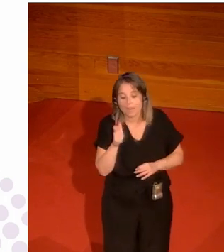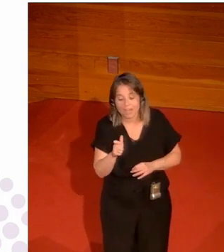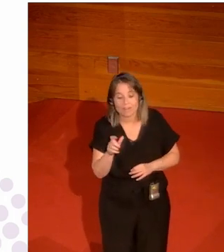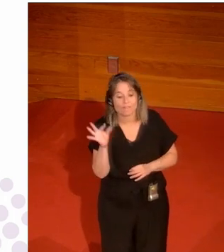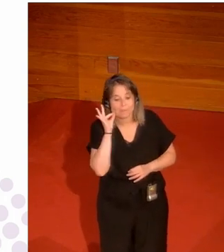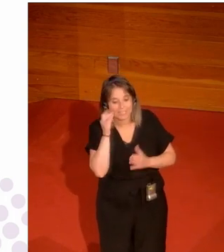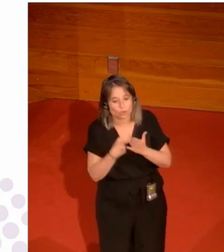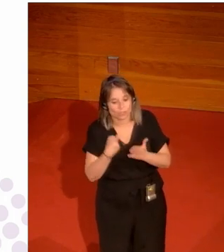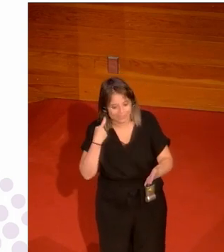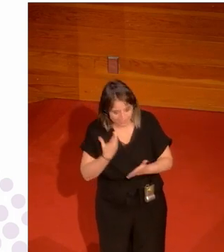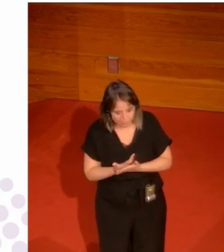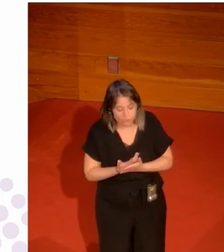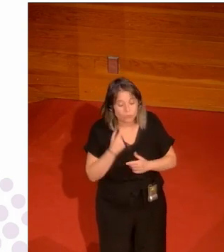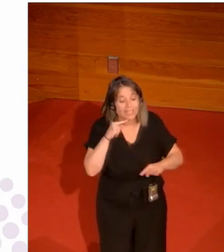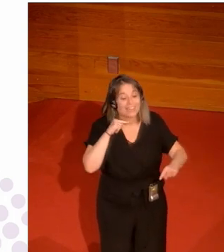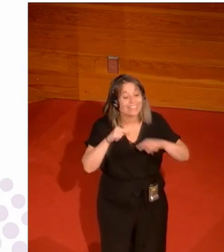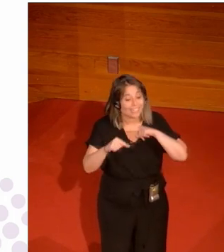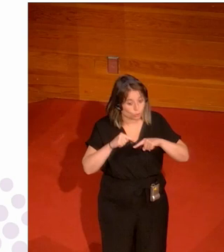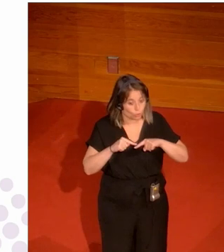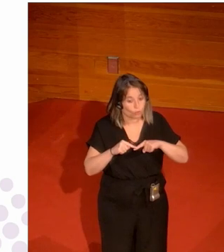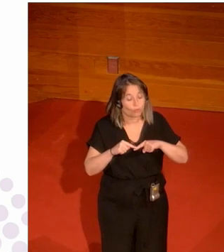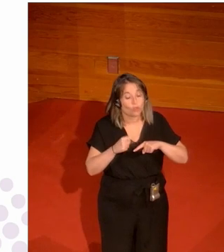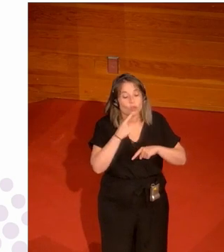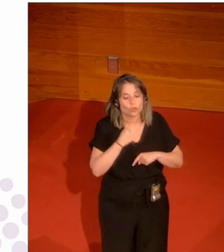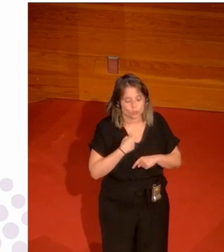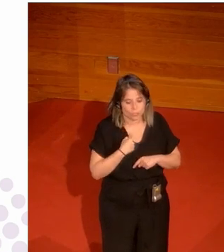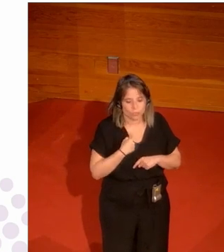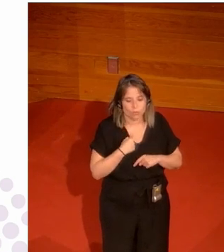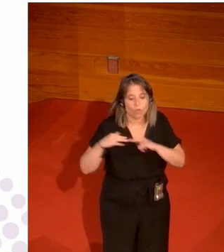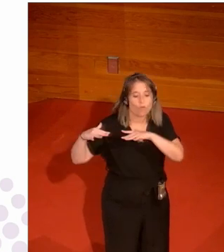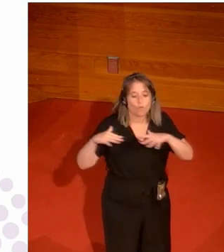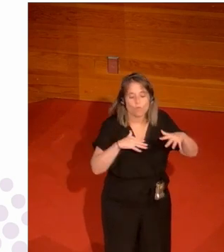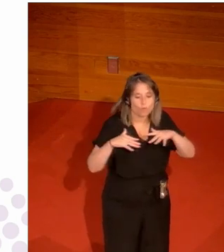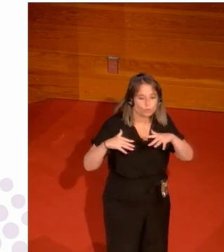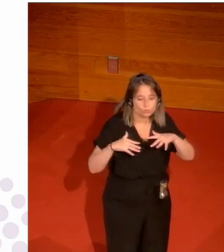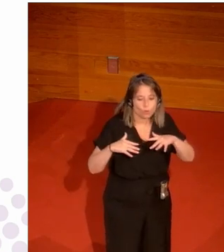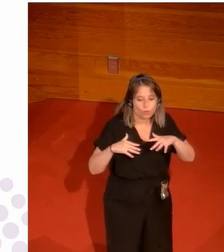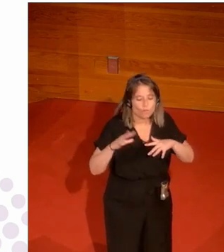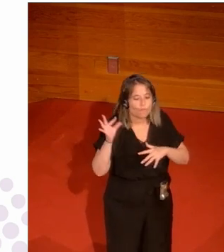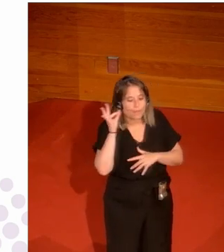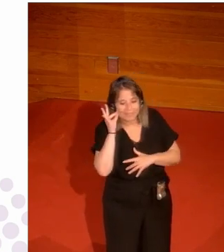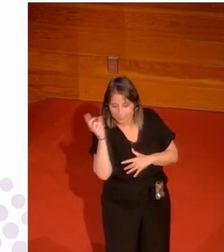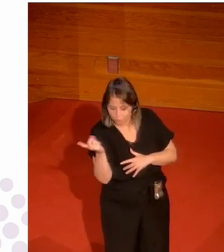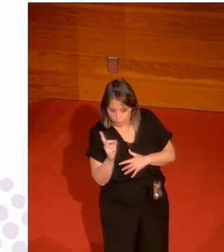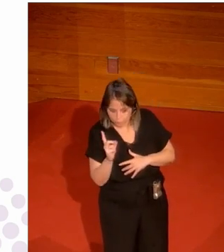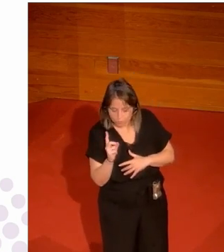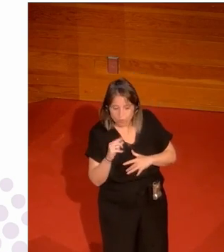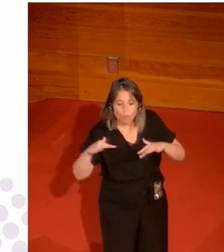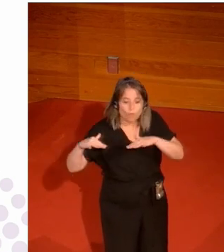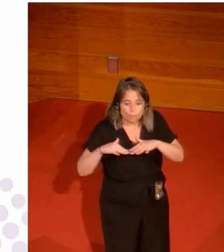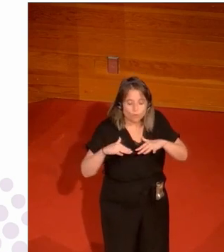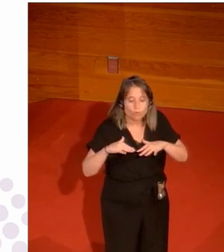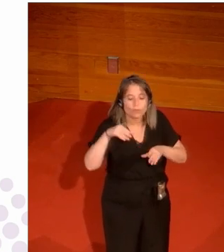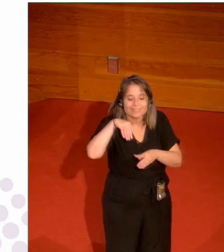el director de deportes en ese momento nos dijo que no dijéramos fútbol femenino sino fútbol practicado